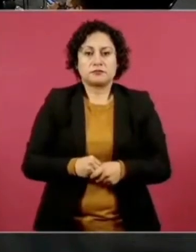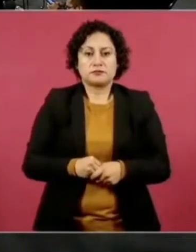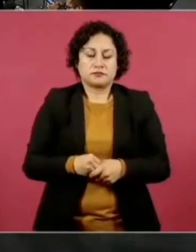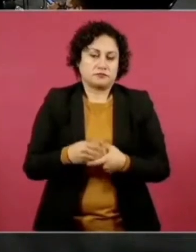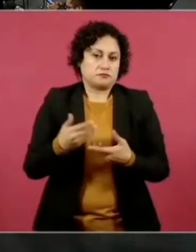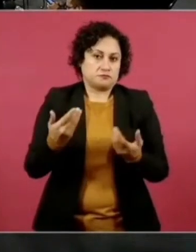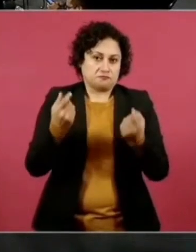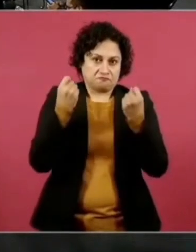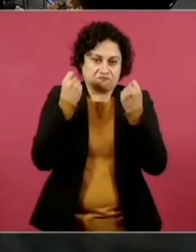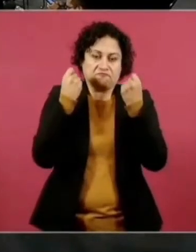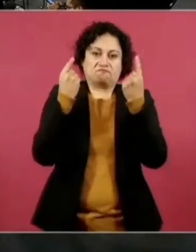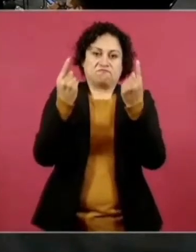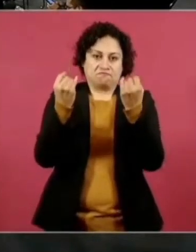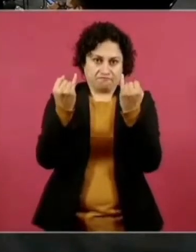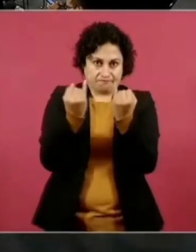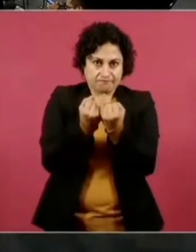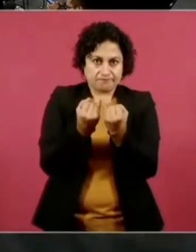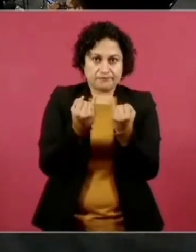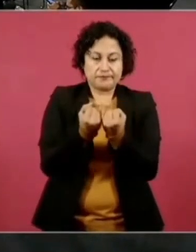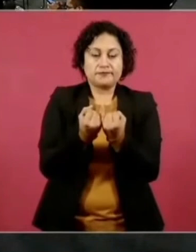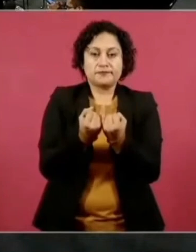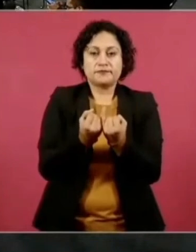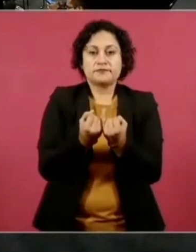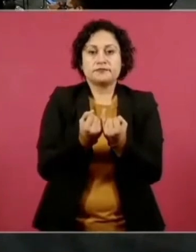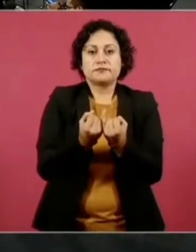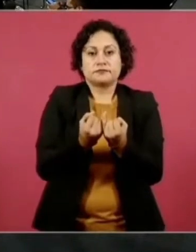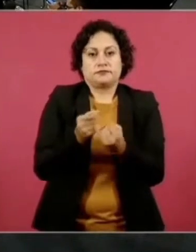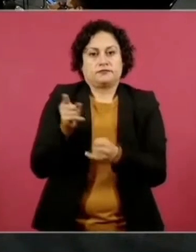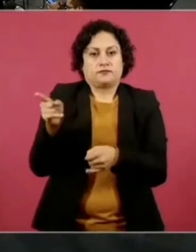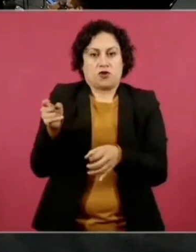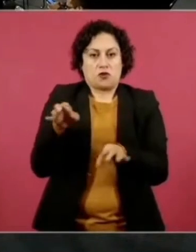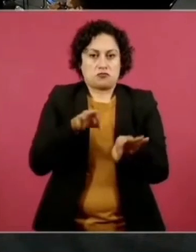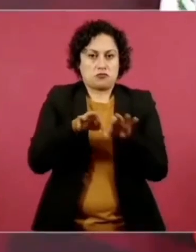de manera honrada